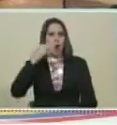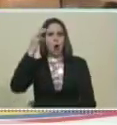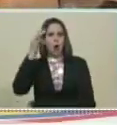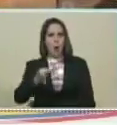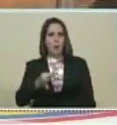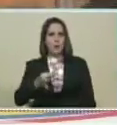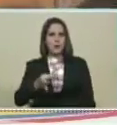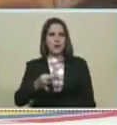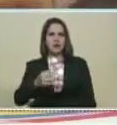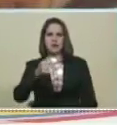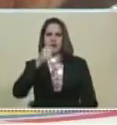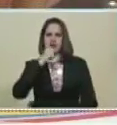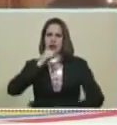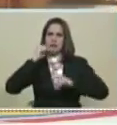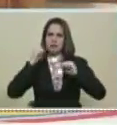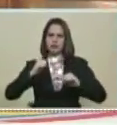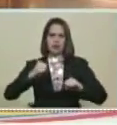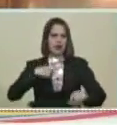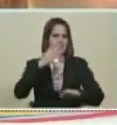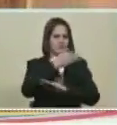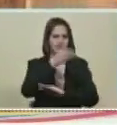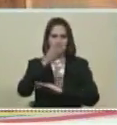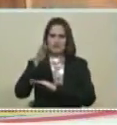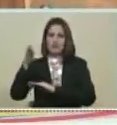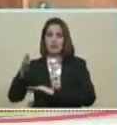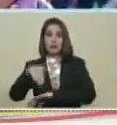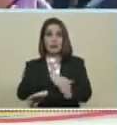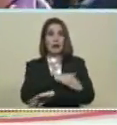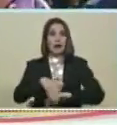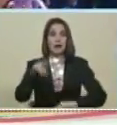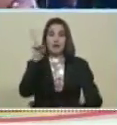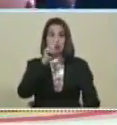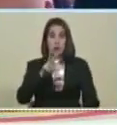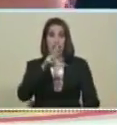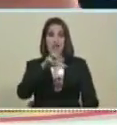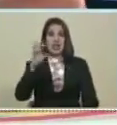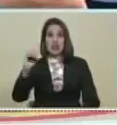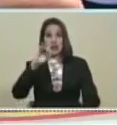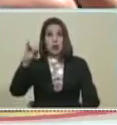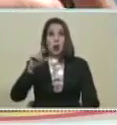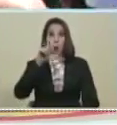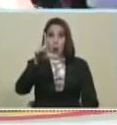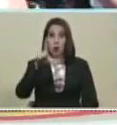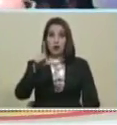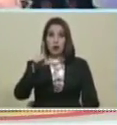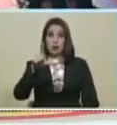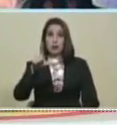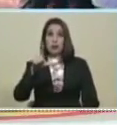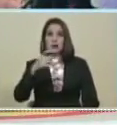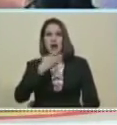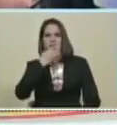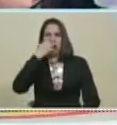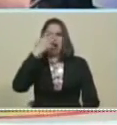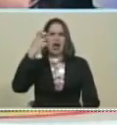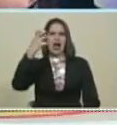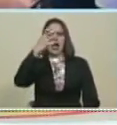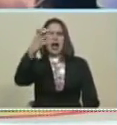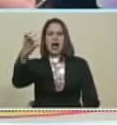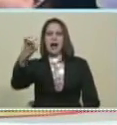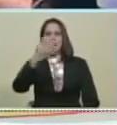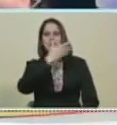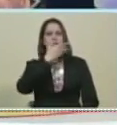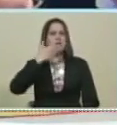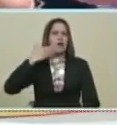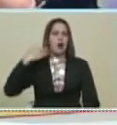Quienes se soltaron Por las calles De Venezuela Y el 30 Y julio Lanzaron El grito Más hermoso